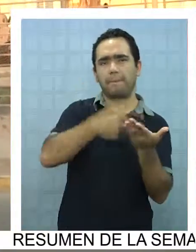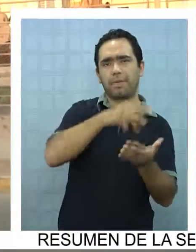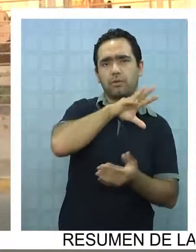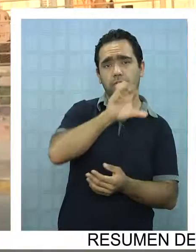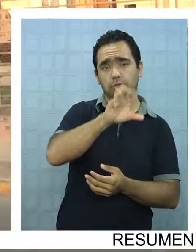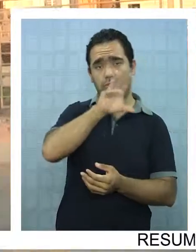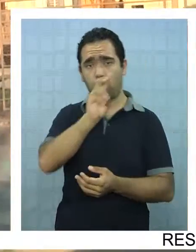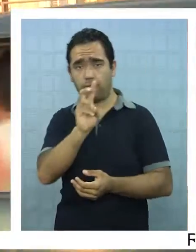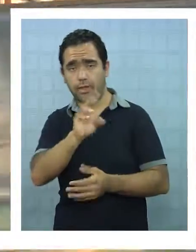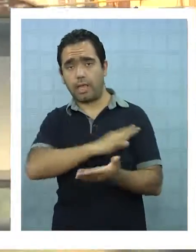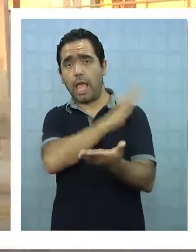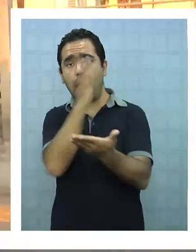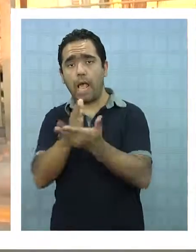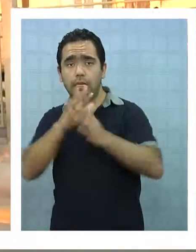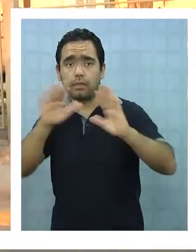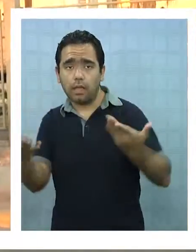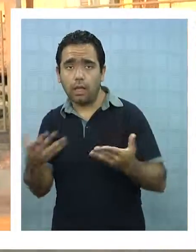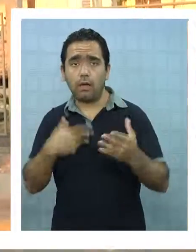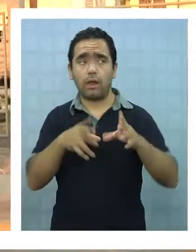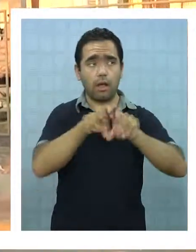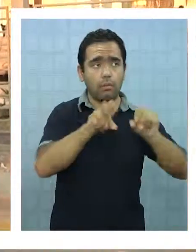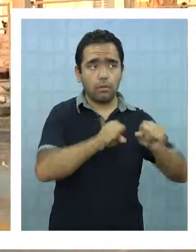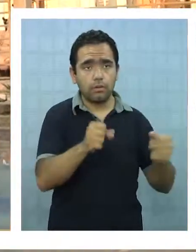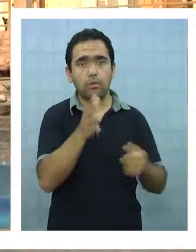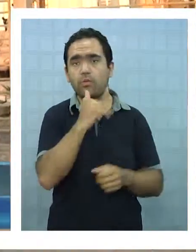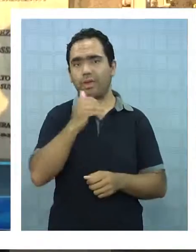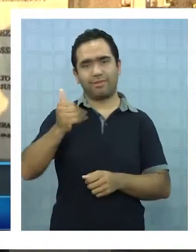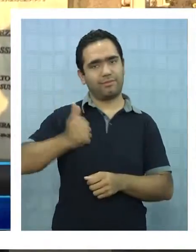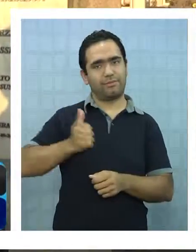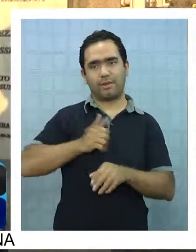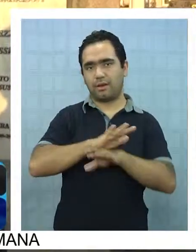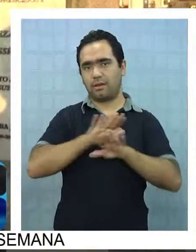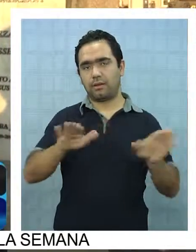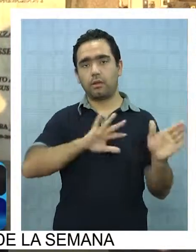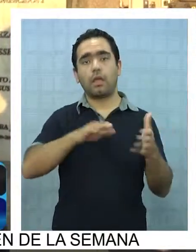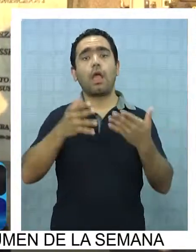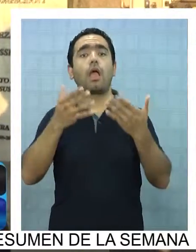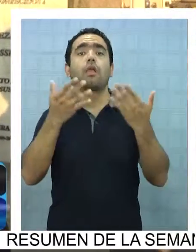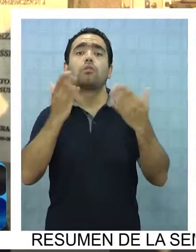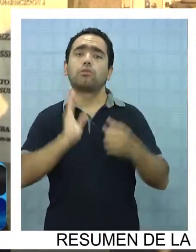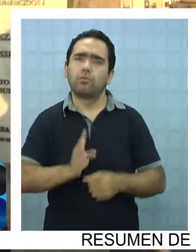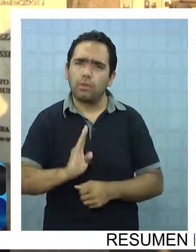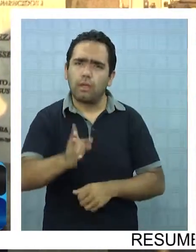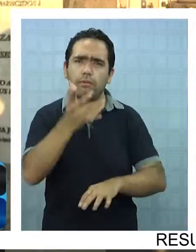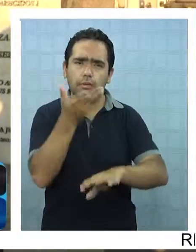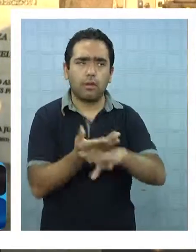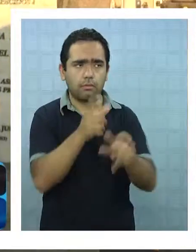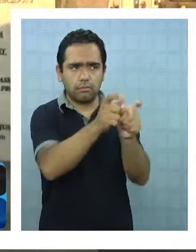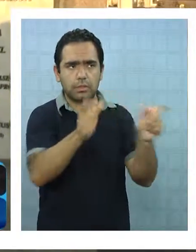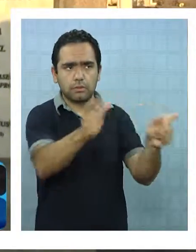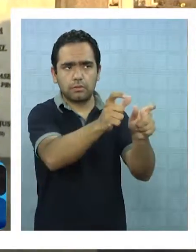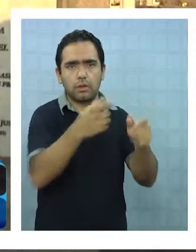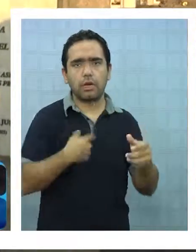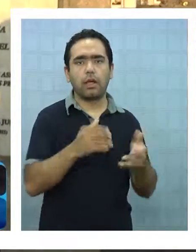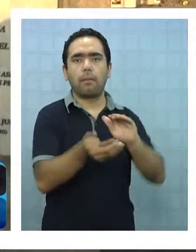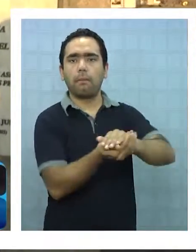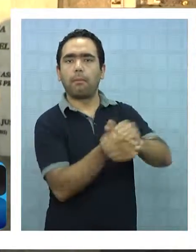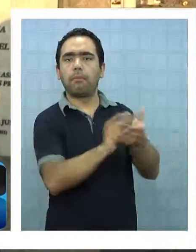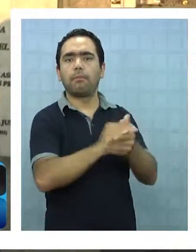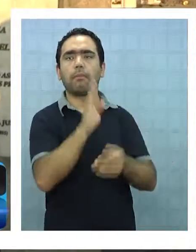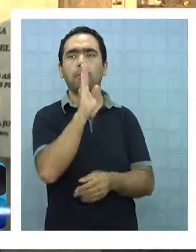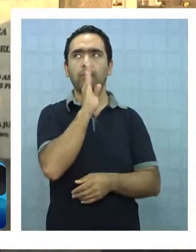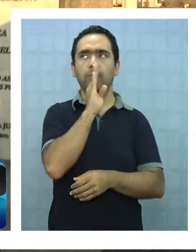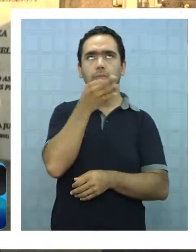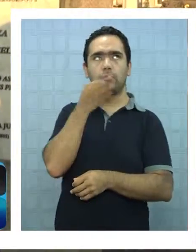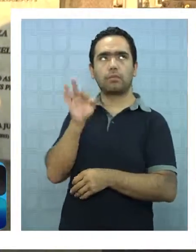la fecha no se han cumplido. Aún se mantiene un pacto de silencio y ya hay una prácticamente por parte